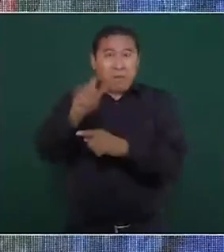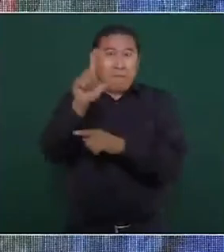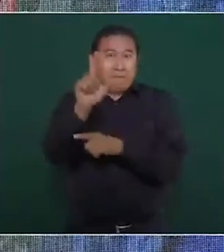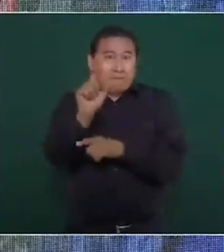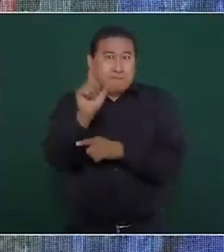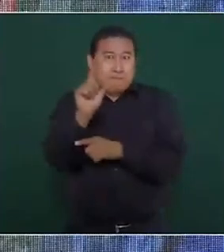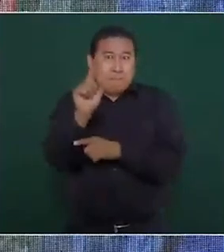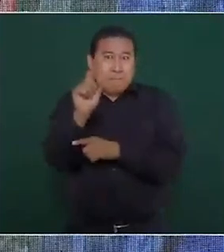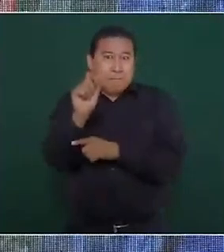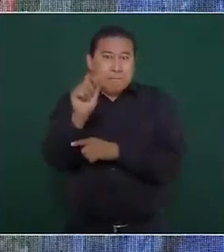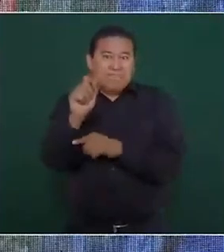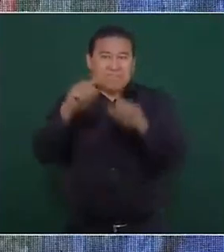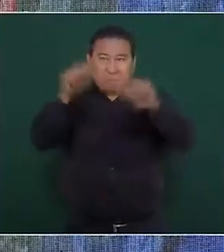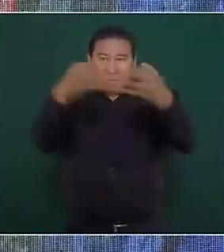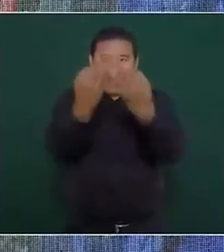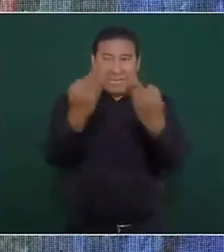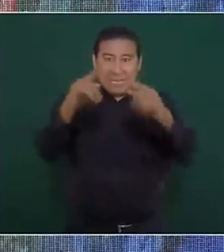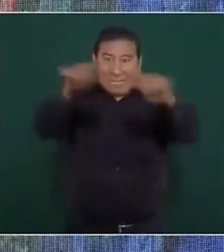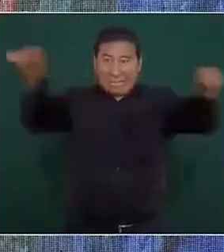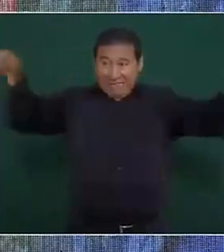hectáreas.